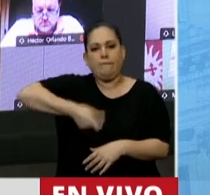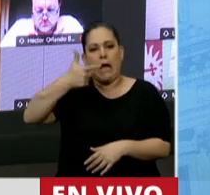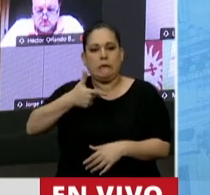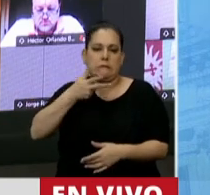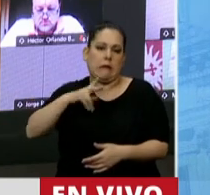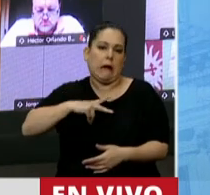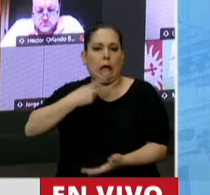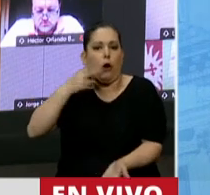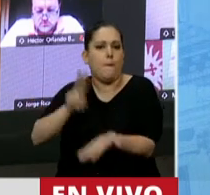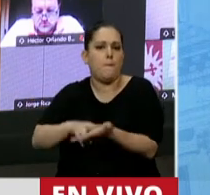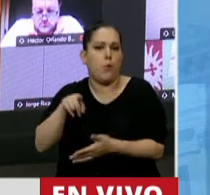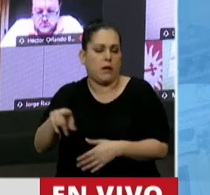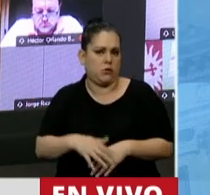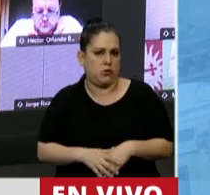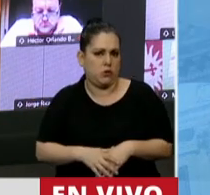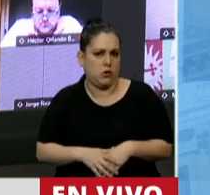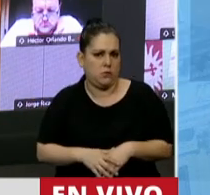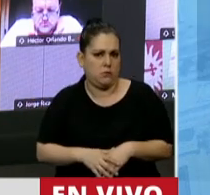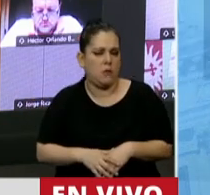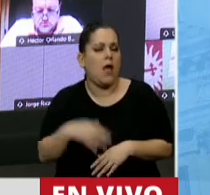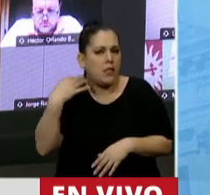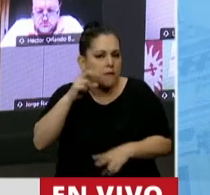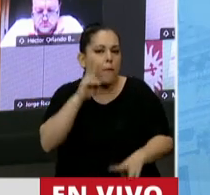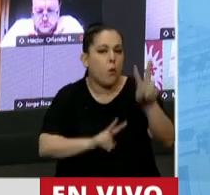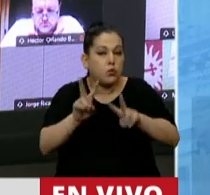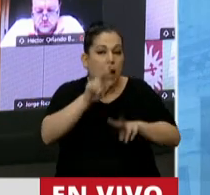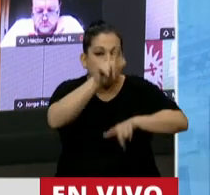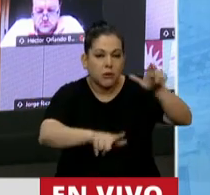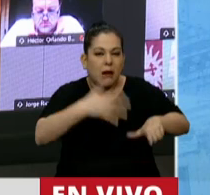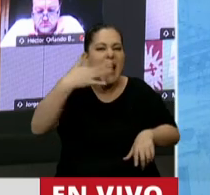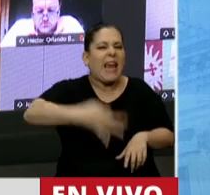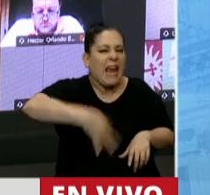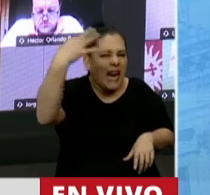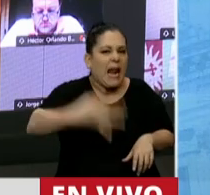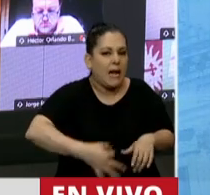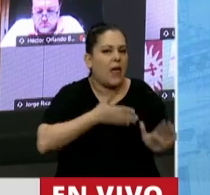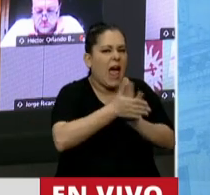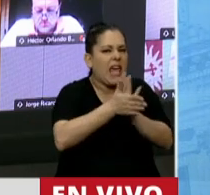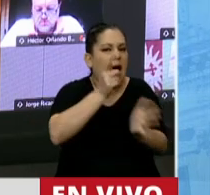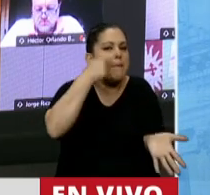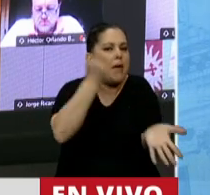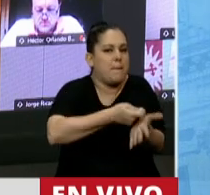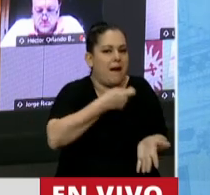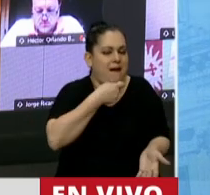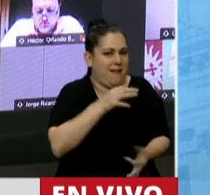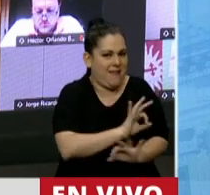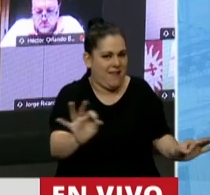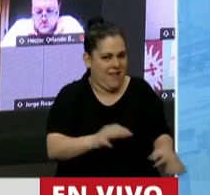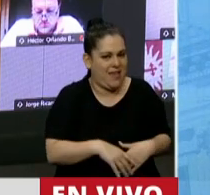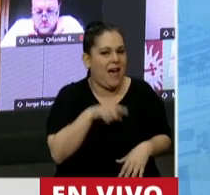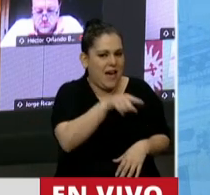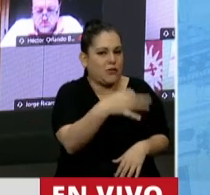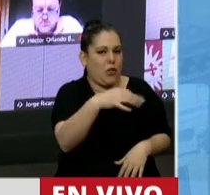que esquiva el verdadero desafío, buscar a los evasores que escapan al compromiso del esfuerzo compartido.